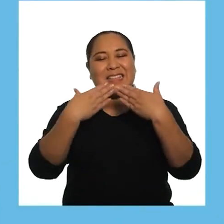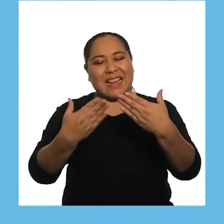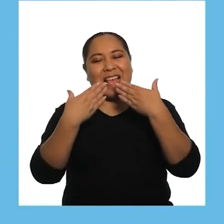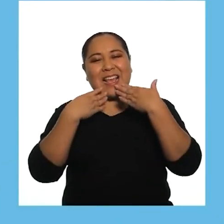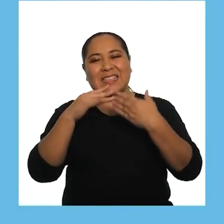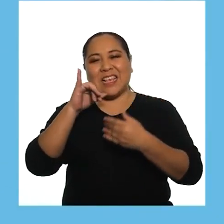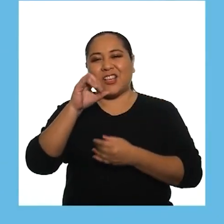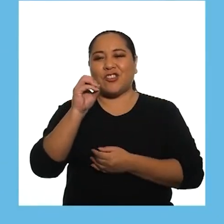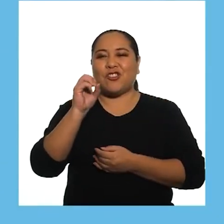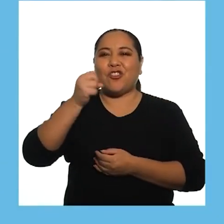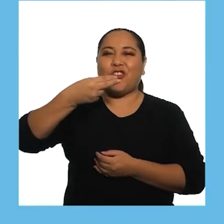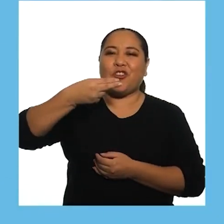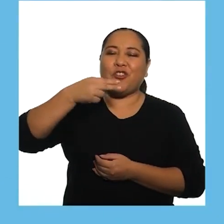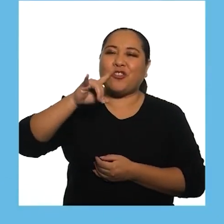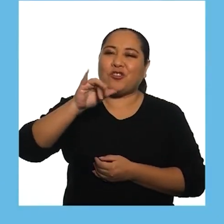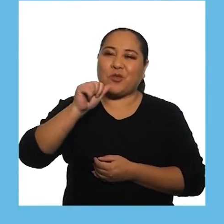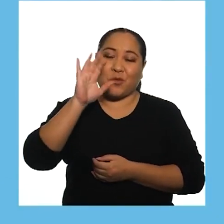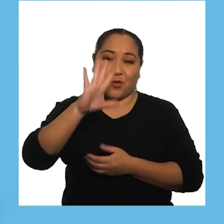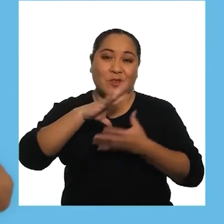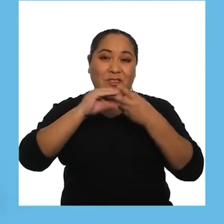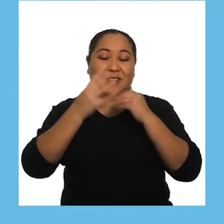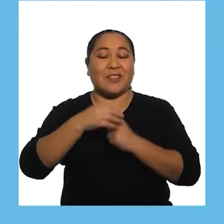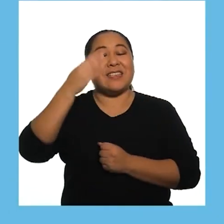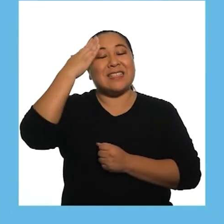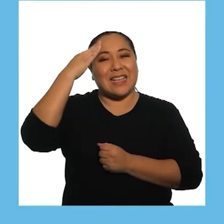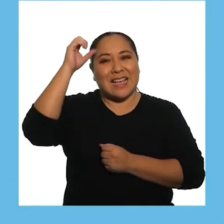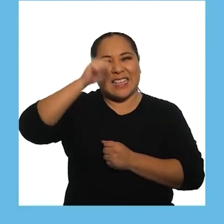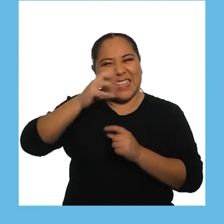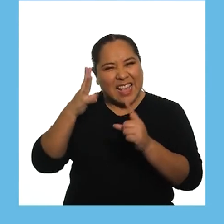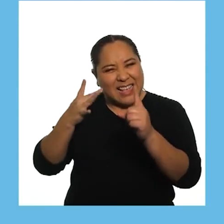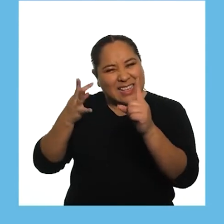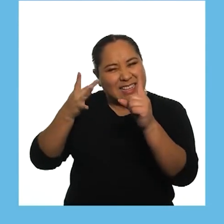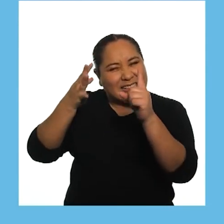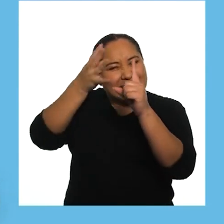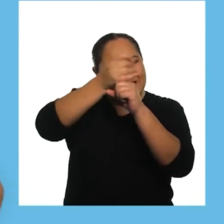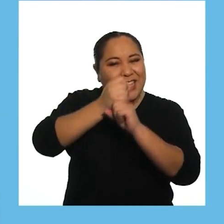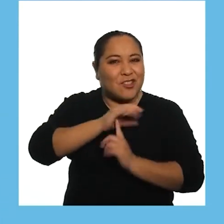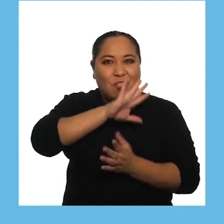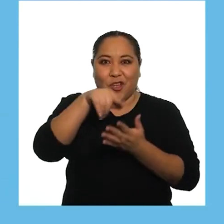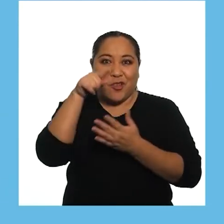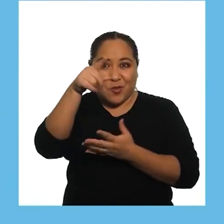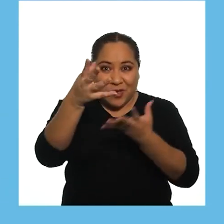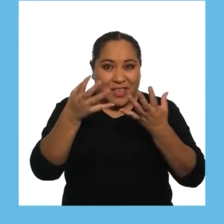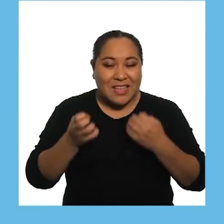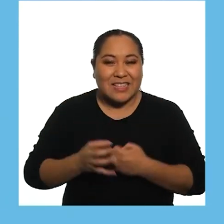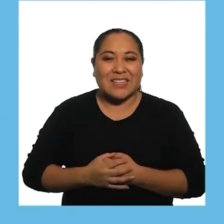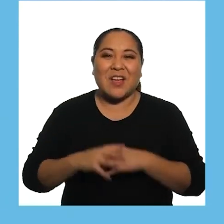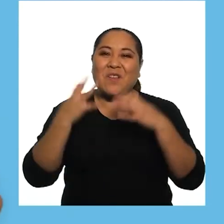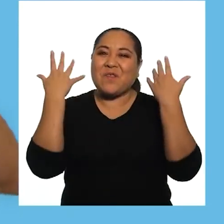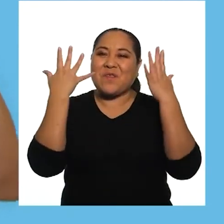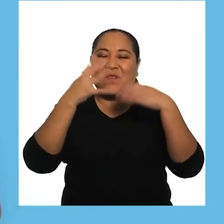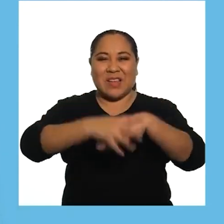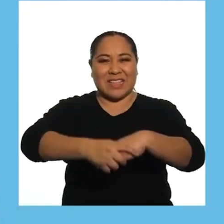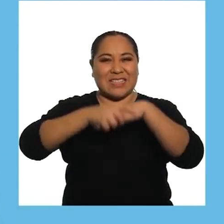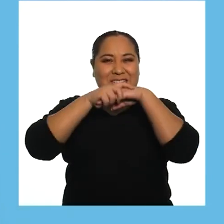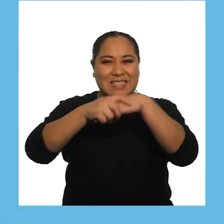Gracias Joshua Por tu historia Estoy seguro Que lograrás Todo lo que te propones